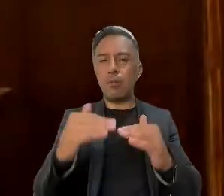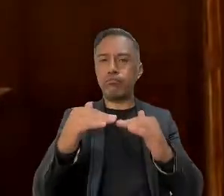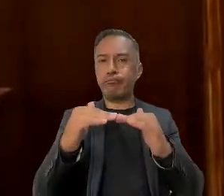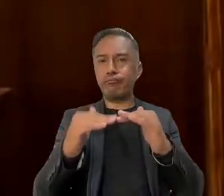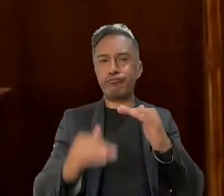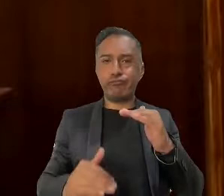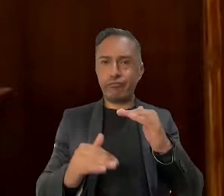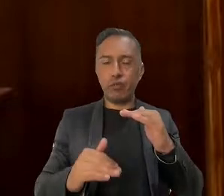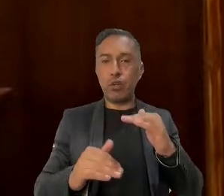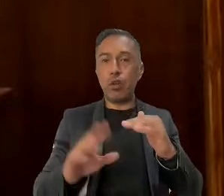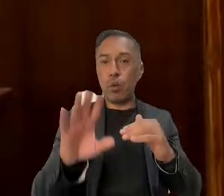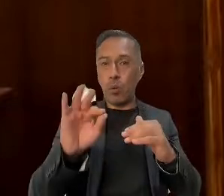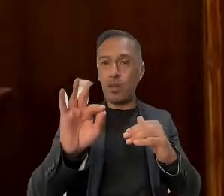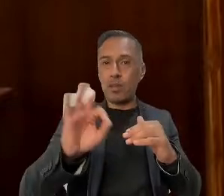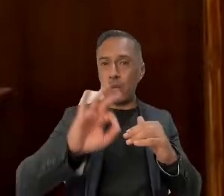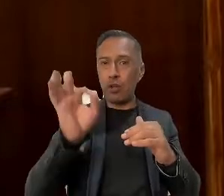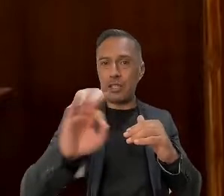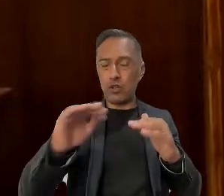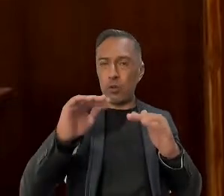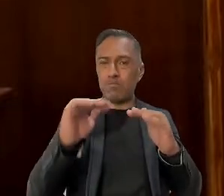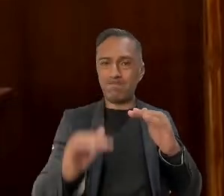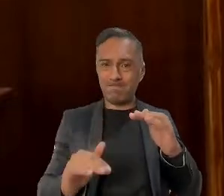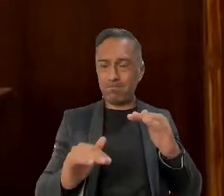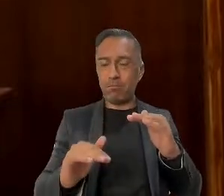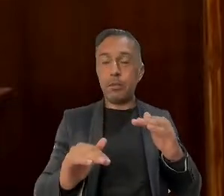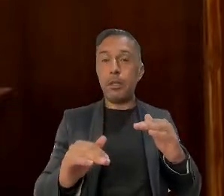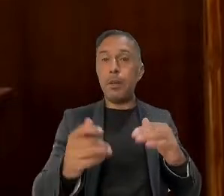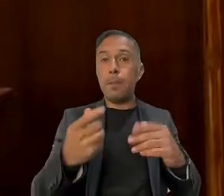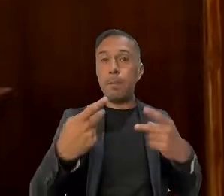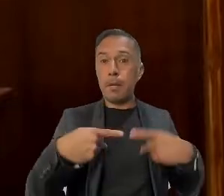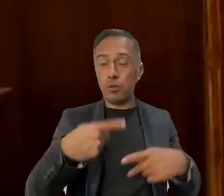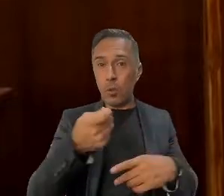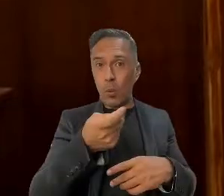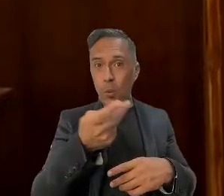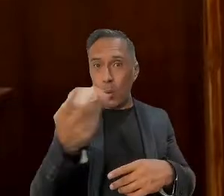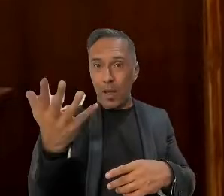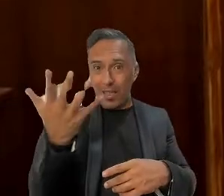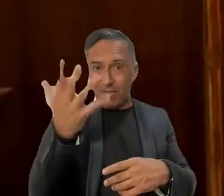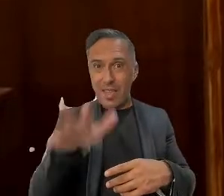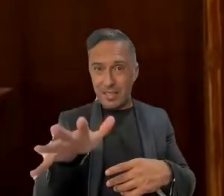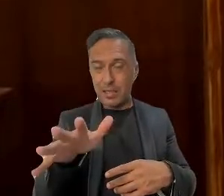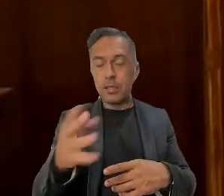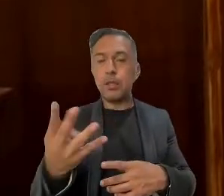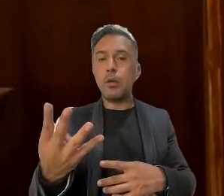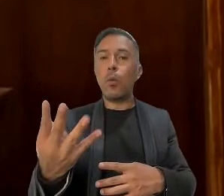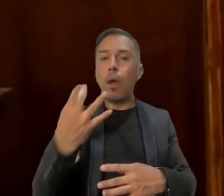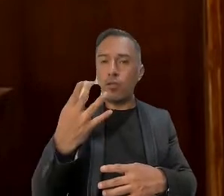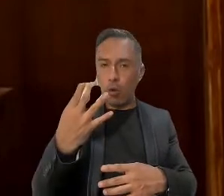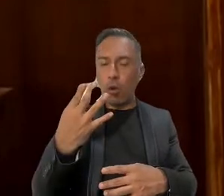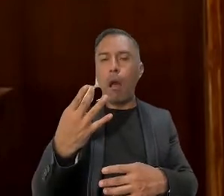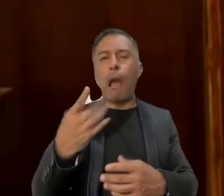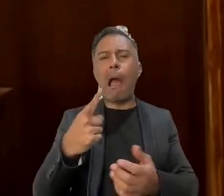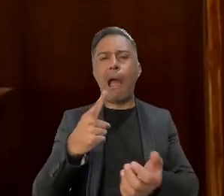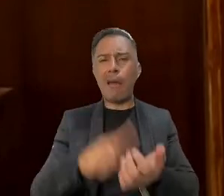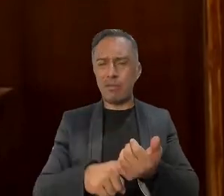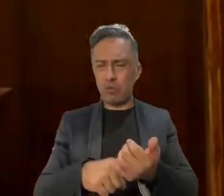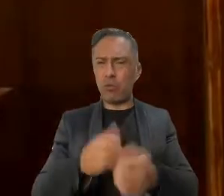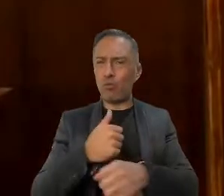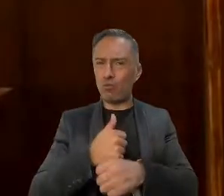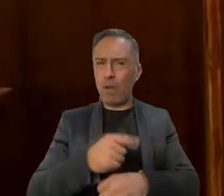vital líquido y que 4 de cada 10 personas en el mundo ya sufren de escasez de agua,